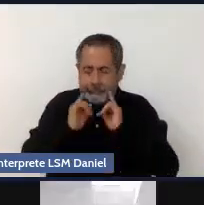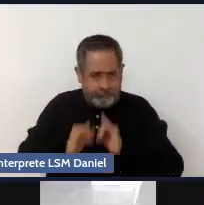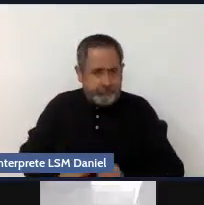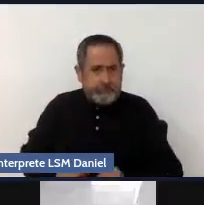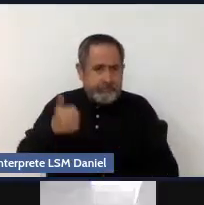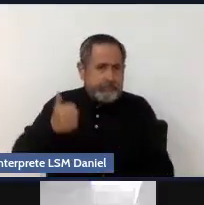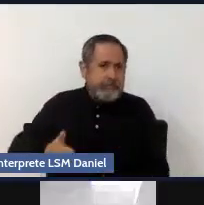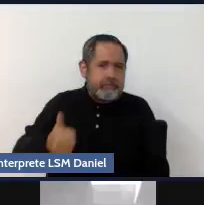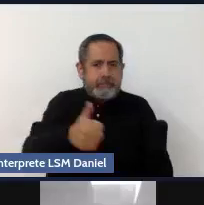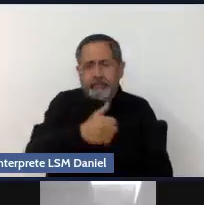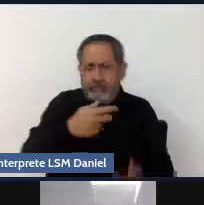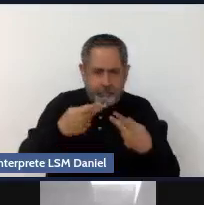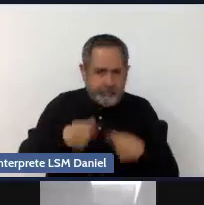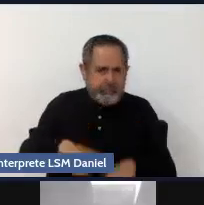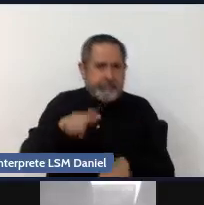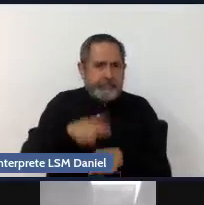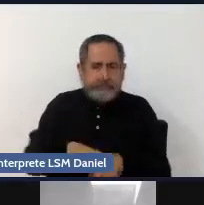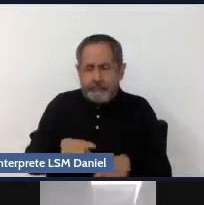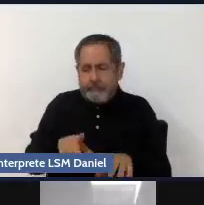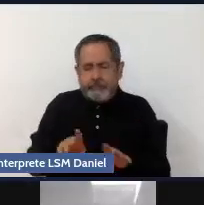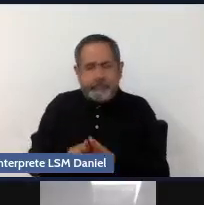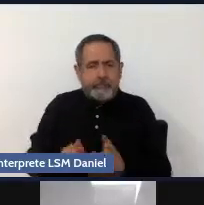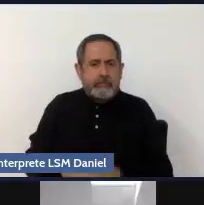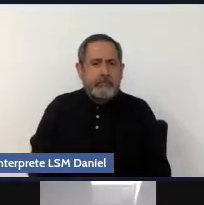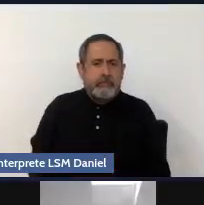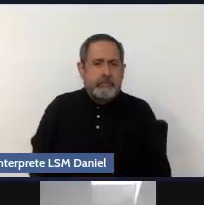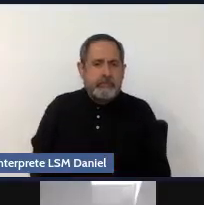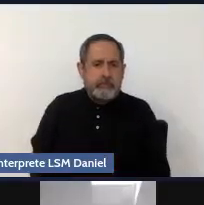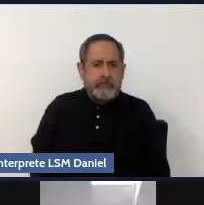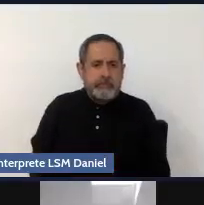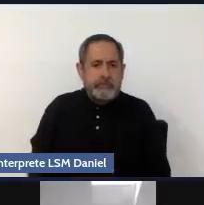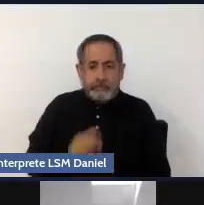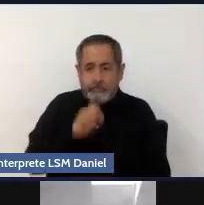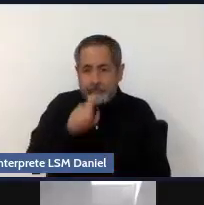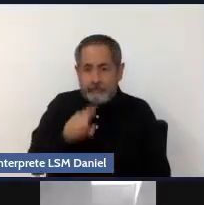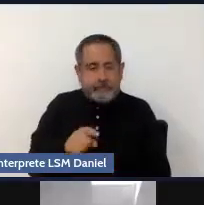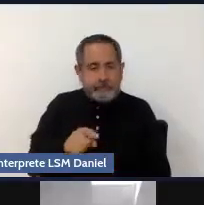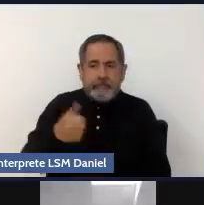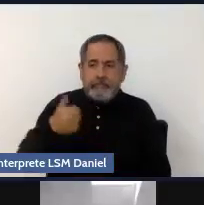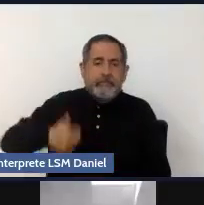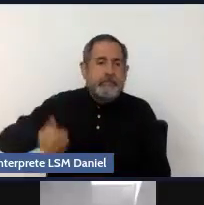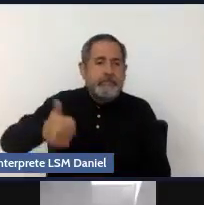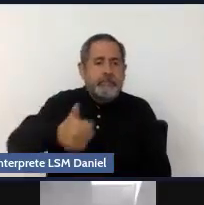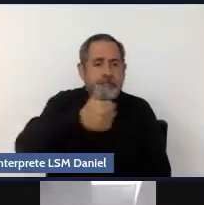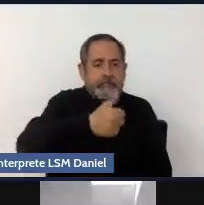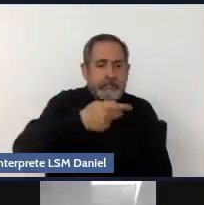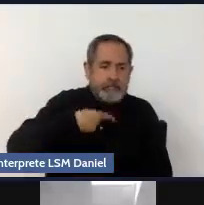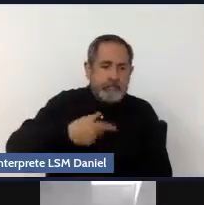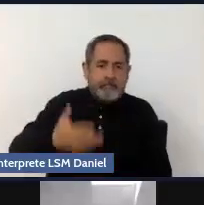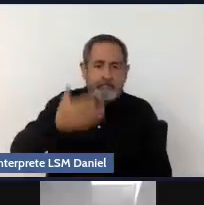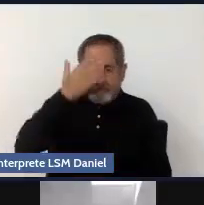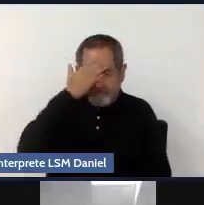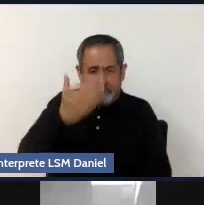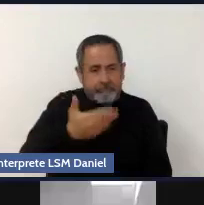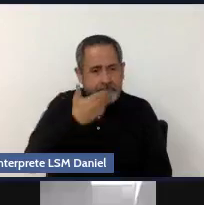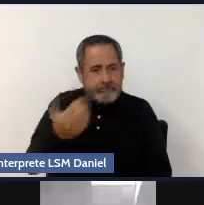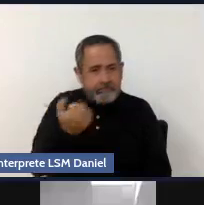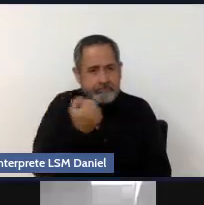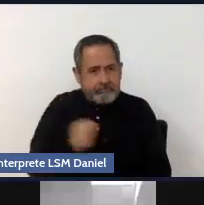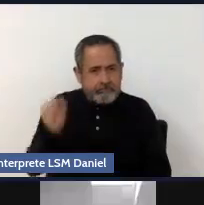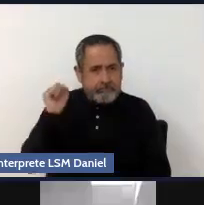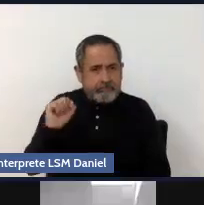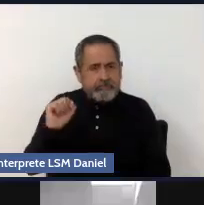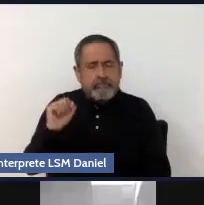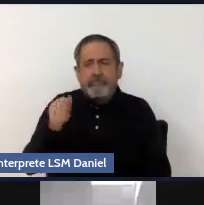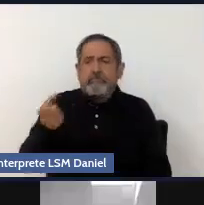Y las habilidades también. Cada persona puede ser más hábil o menos hábil para